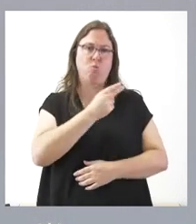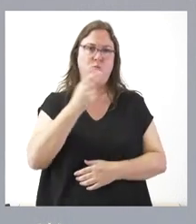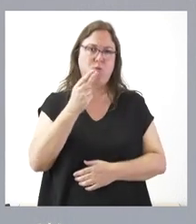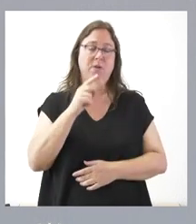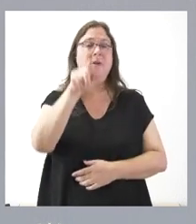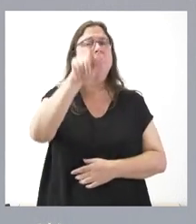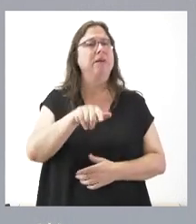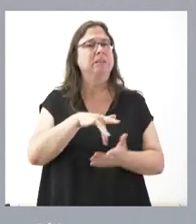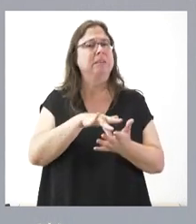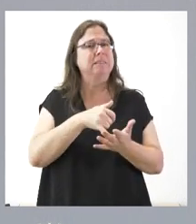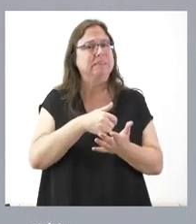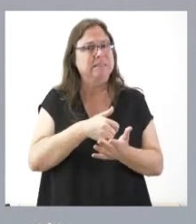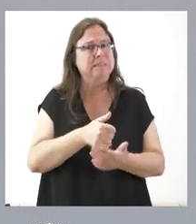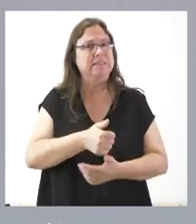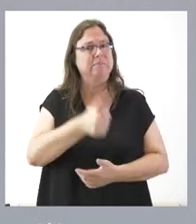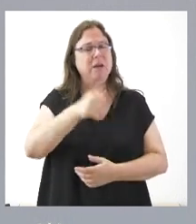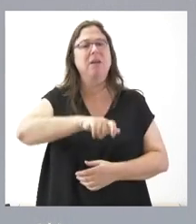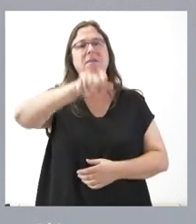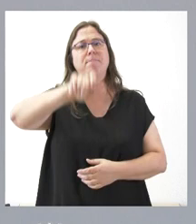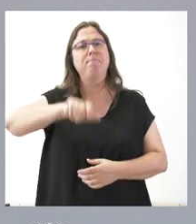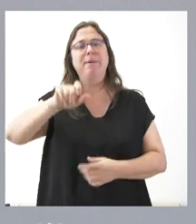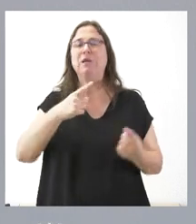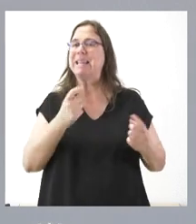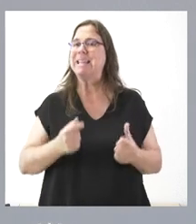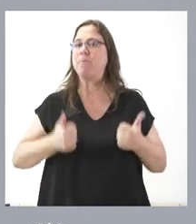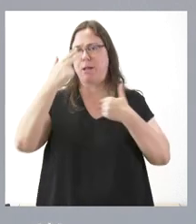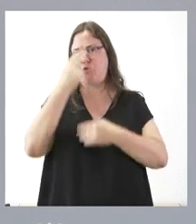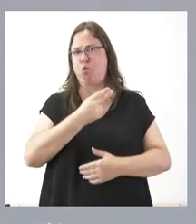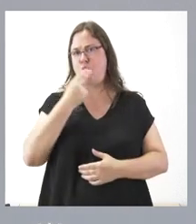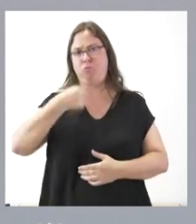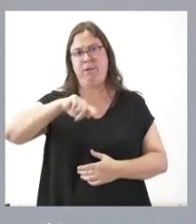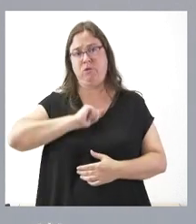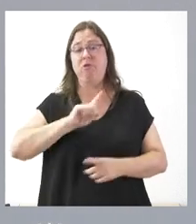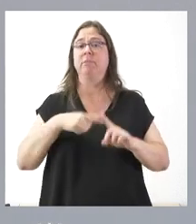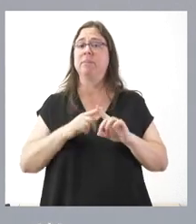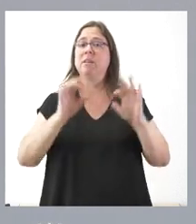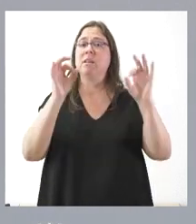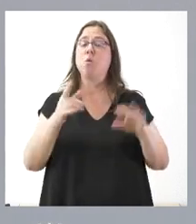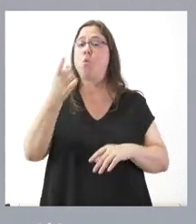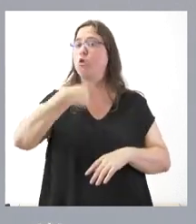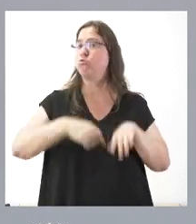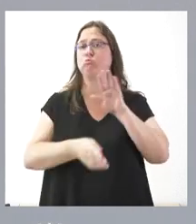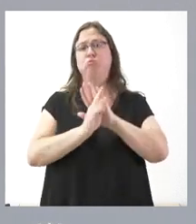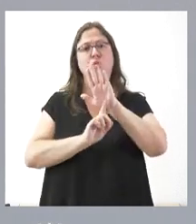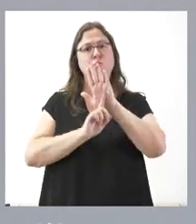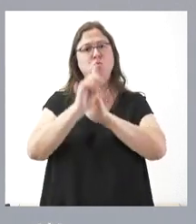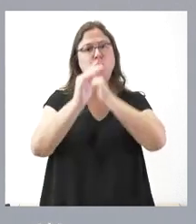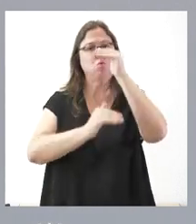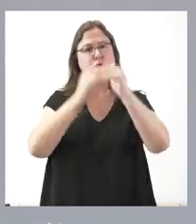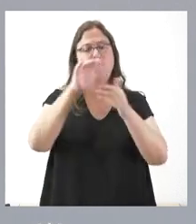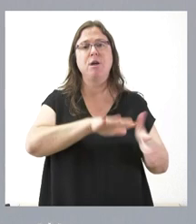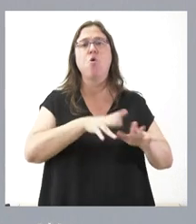más vulnerables, con las personas que más lo necesitan. De la misma manera que seguir avanzando en la modernización